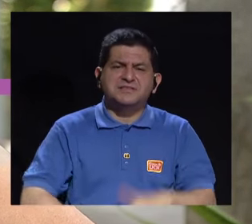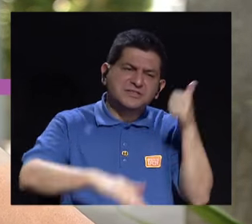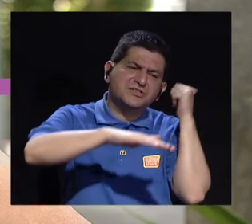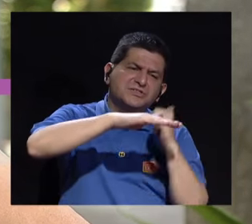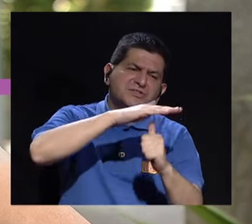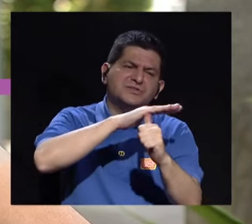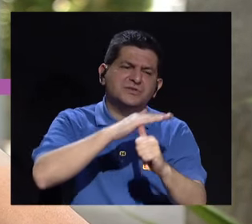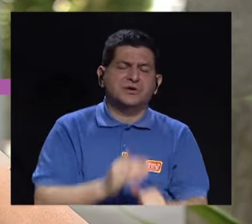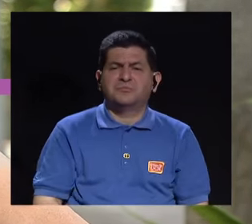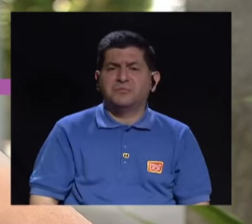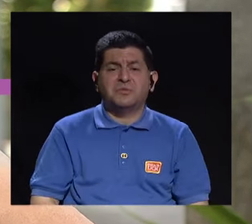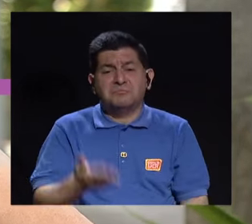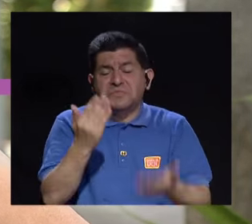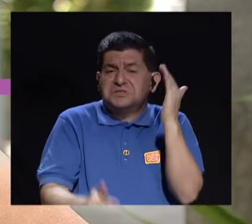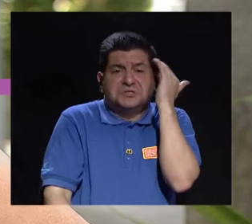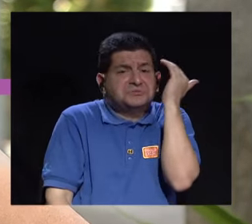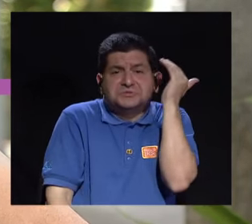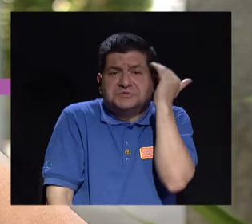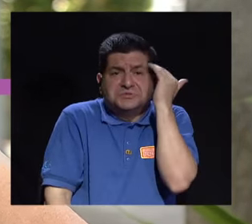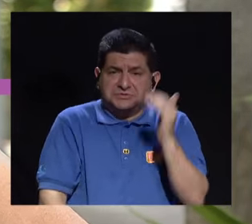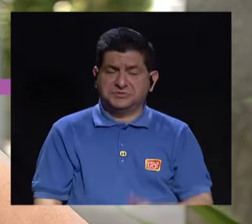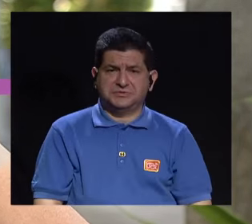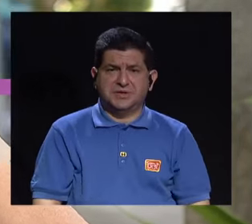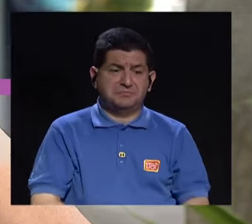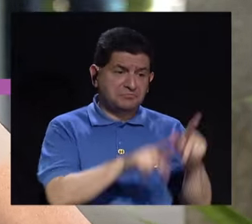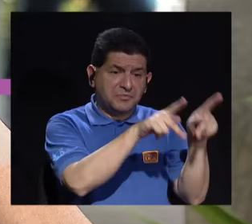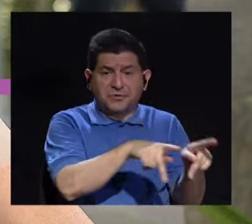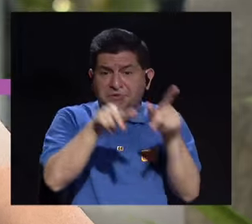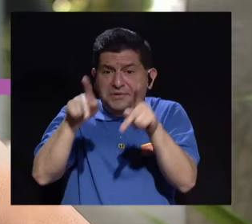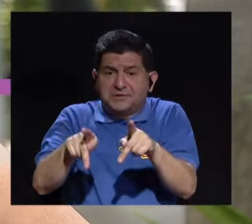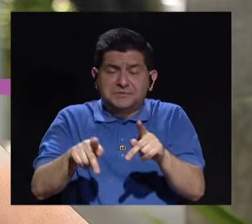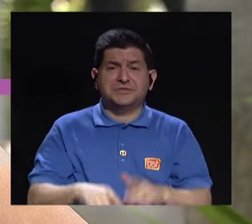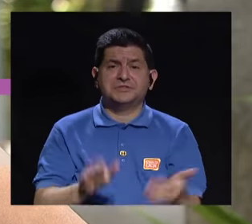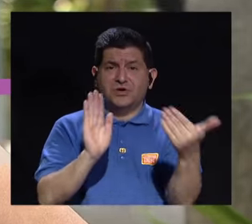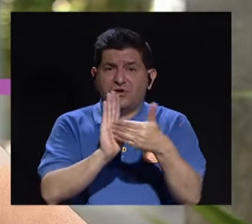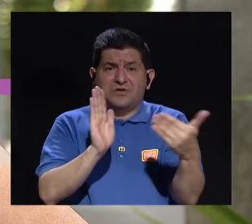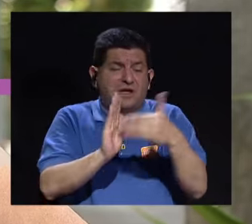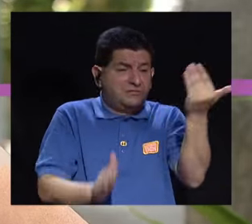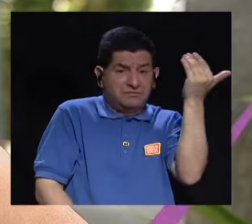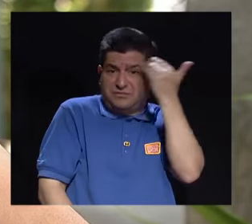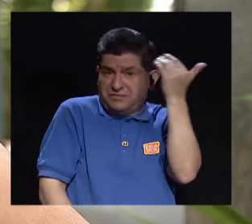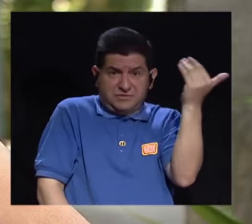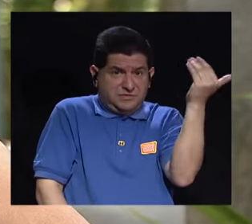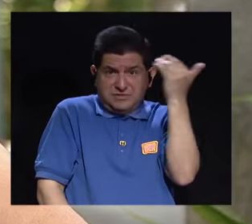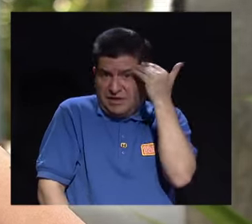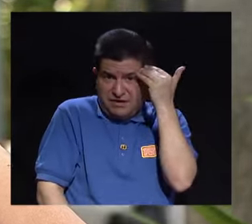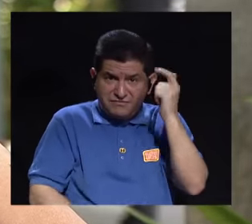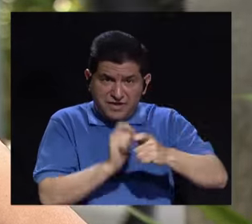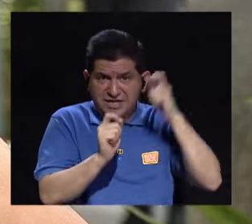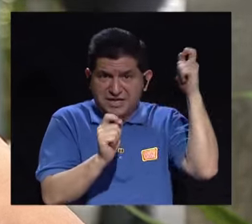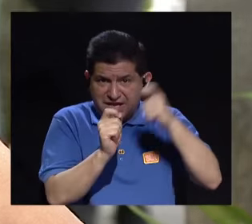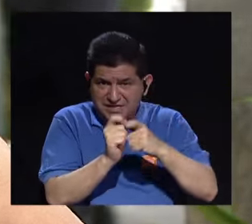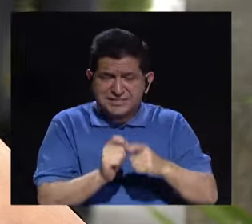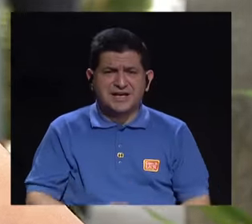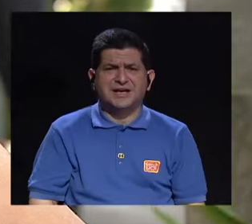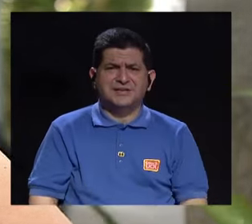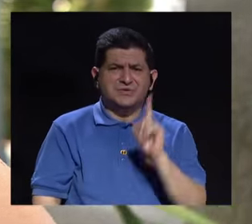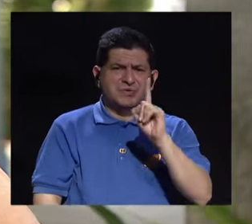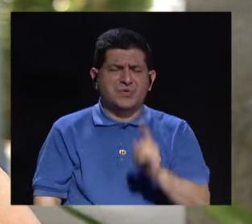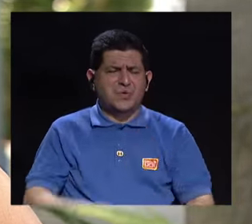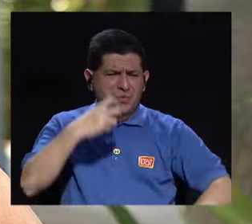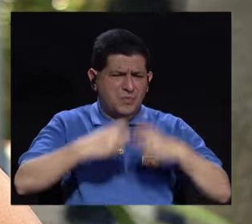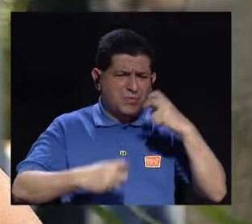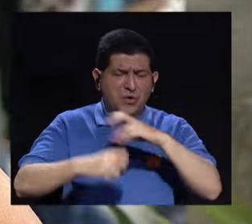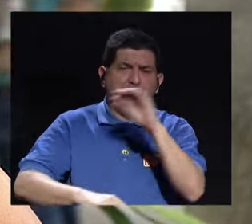un poquito ocultos, tal vez por desconocimiento, porque las personas, la gente afectada no sabe exactamente qué es un